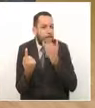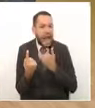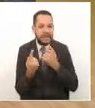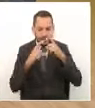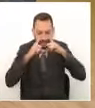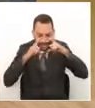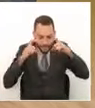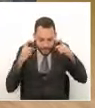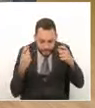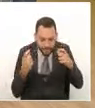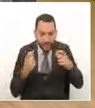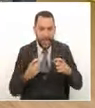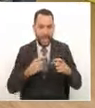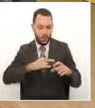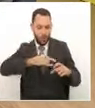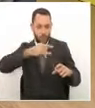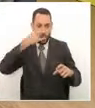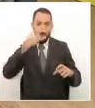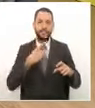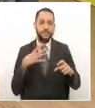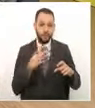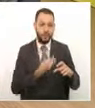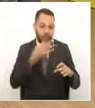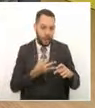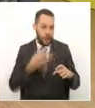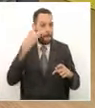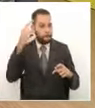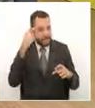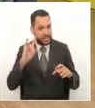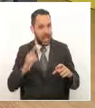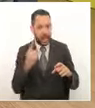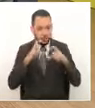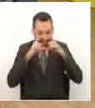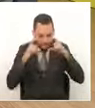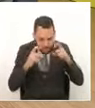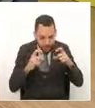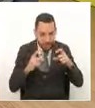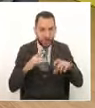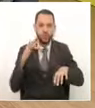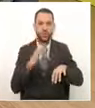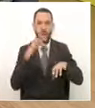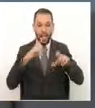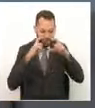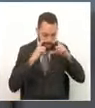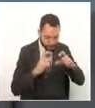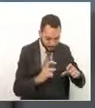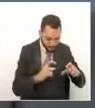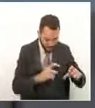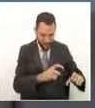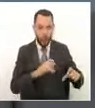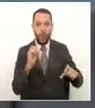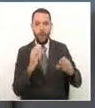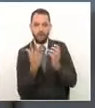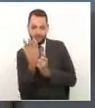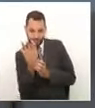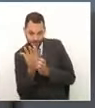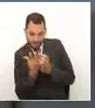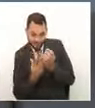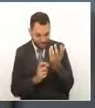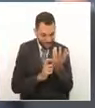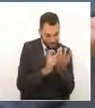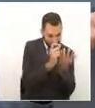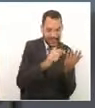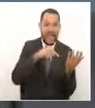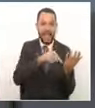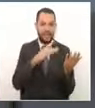se pudo haber contaminado que es la teoría que tenemos y luego ustedes entenderán era el grupo que tenía permiso para salir era el